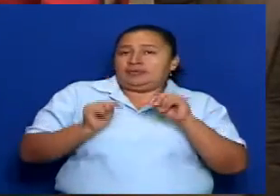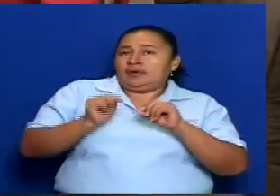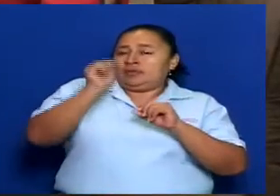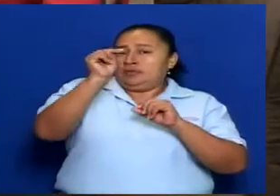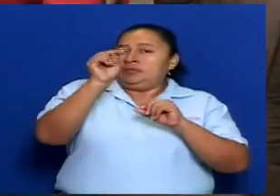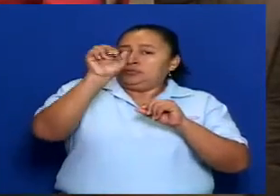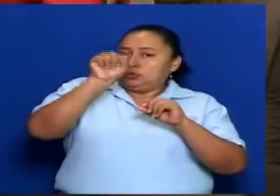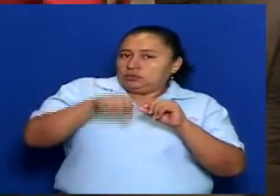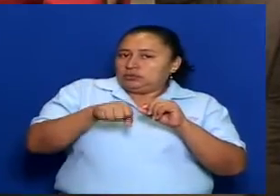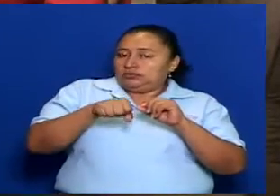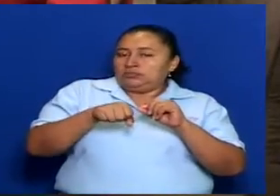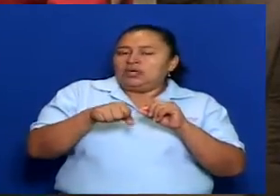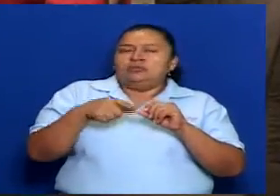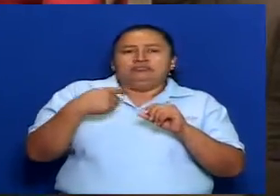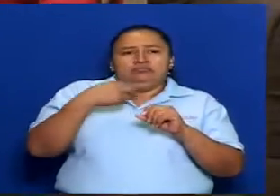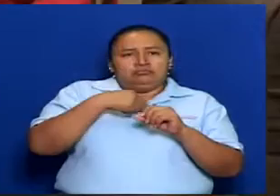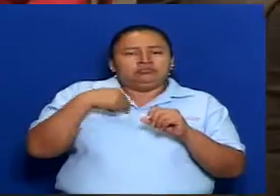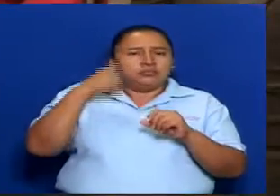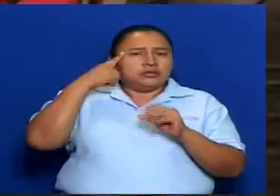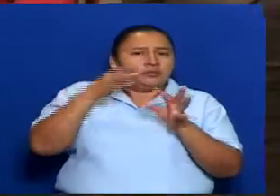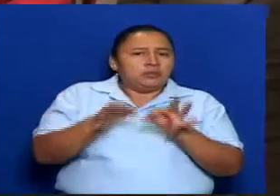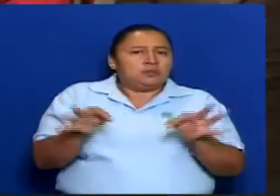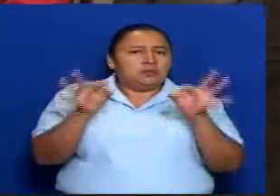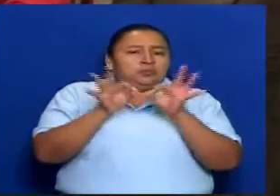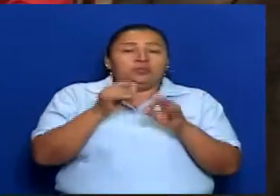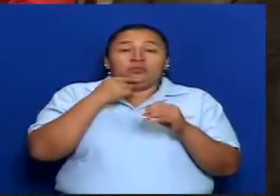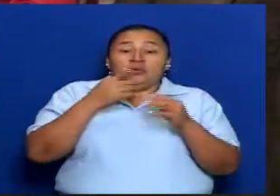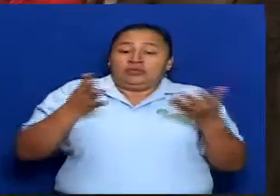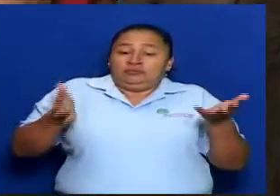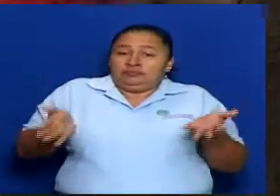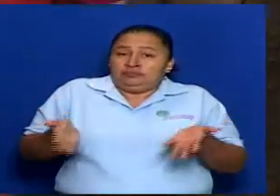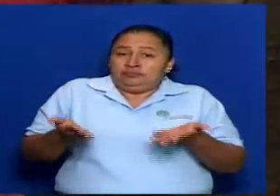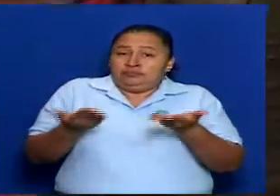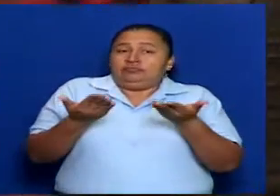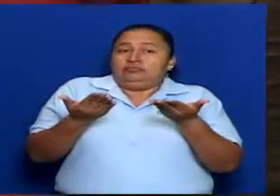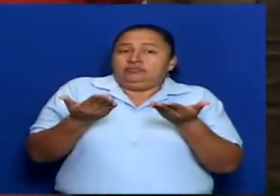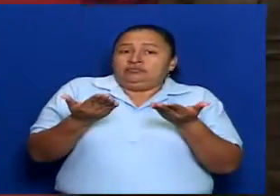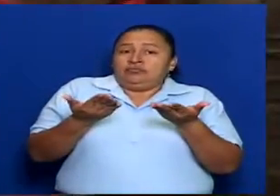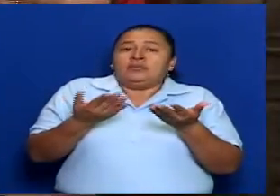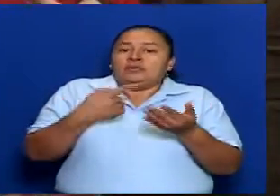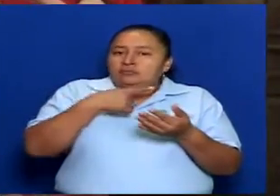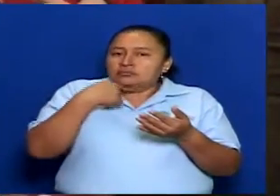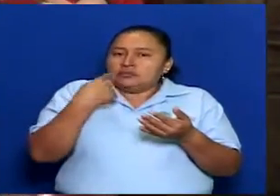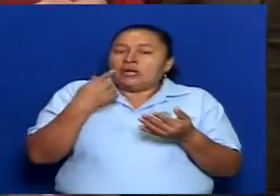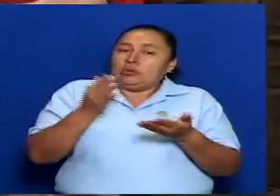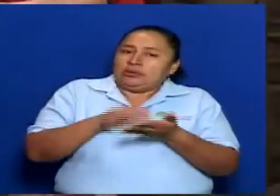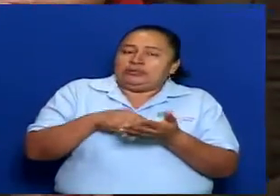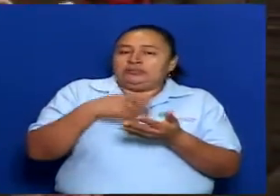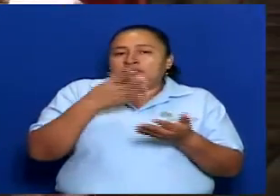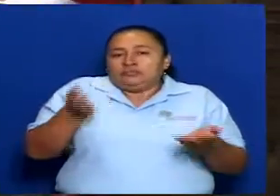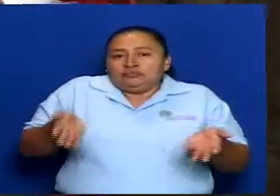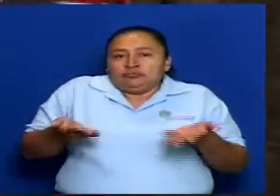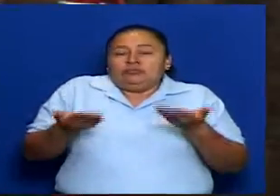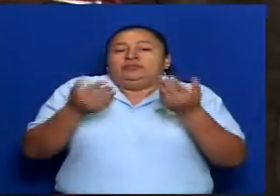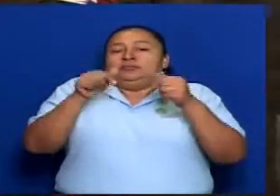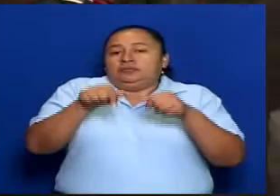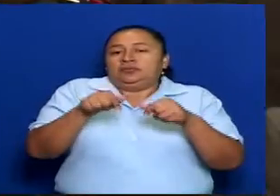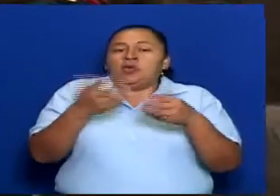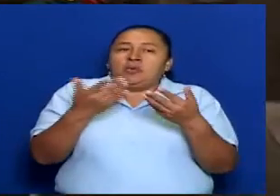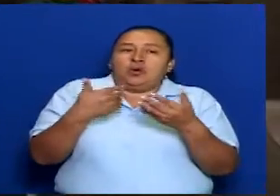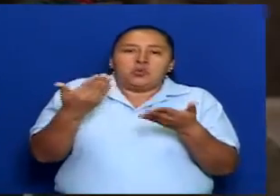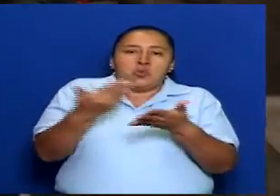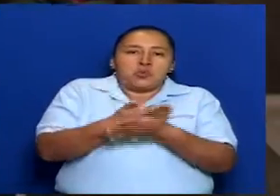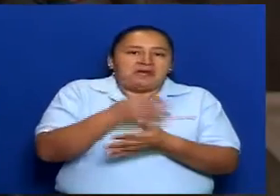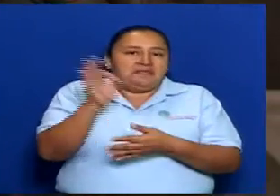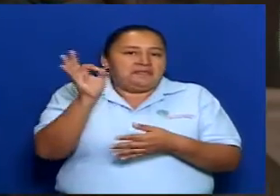muy importantes porque de esta manera promovemos también, valga la redundancia, la promoción de ellos, cómo se van actualizando,